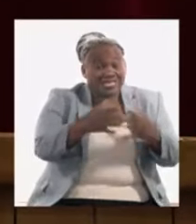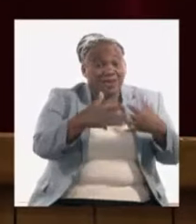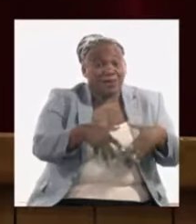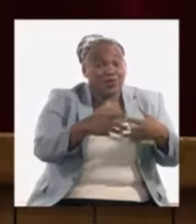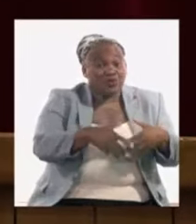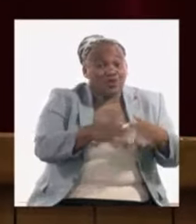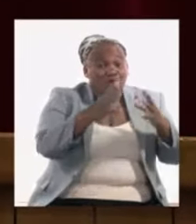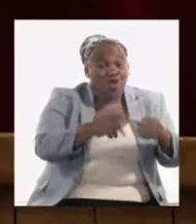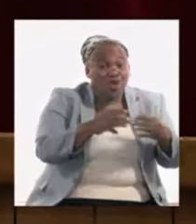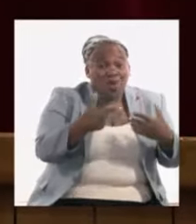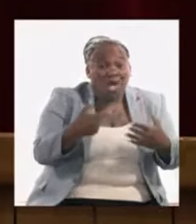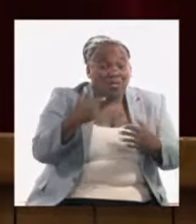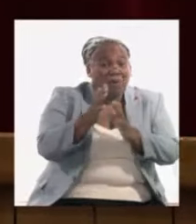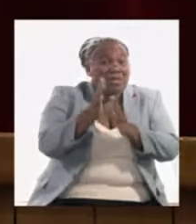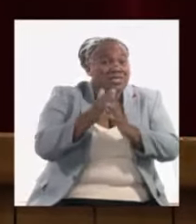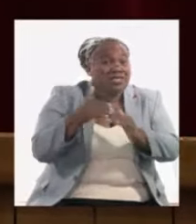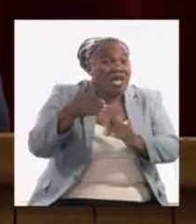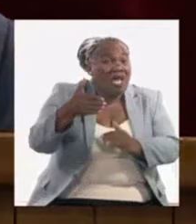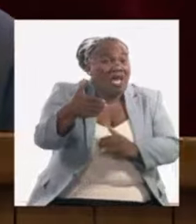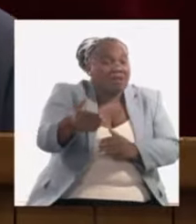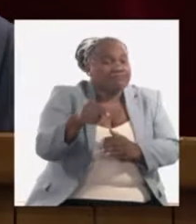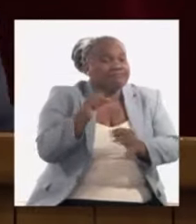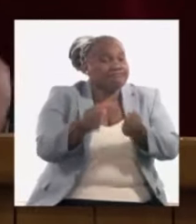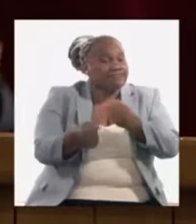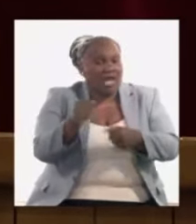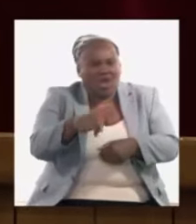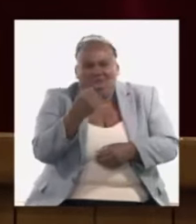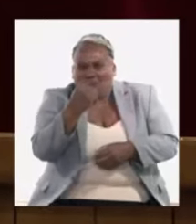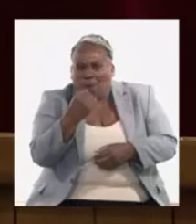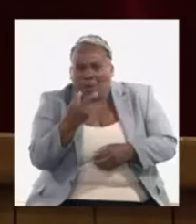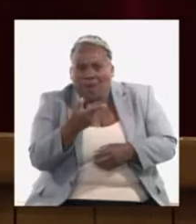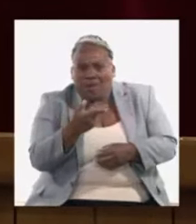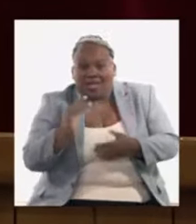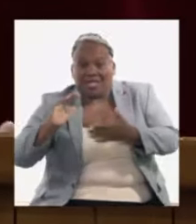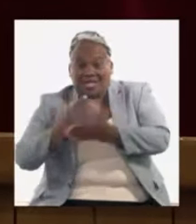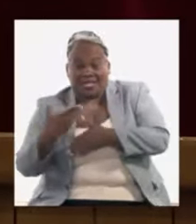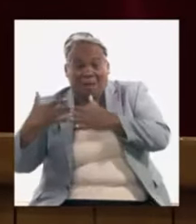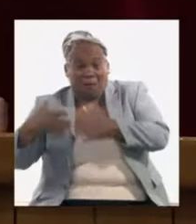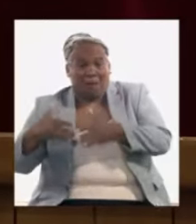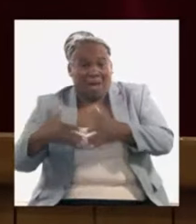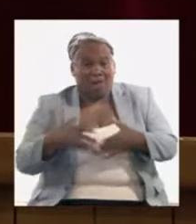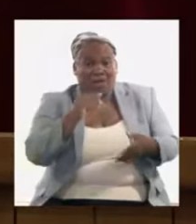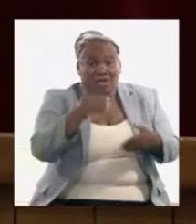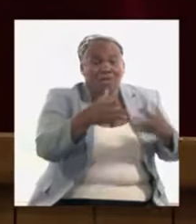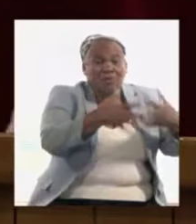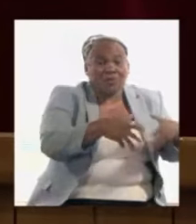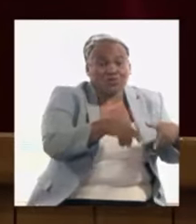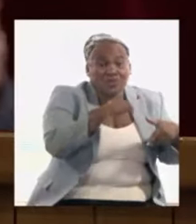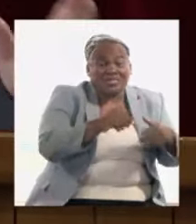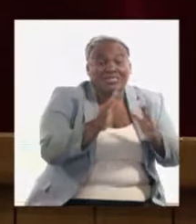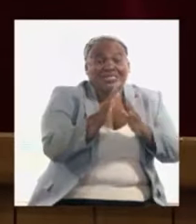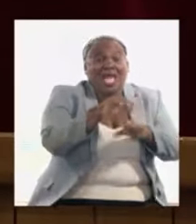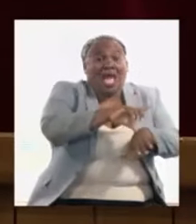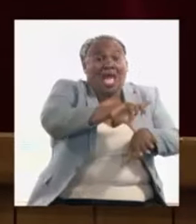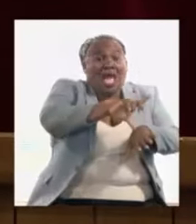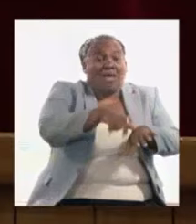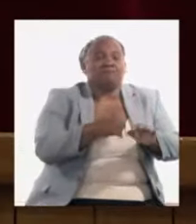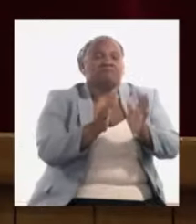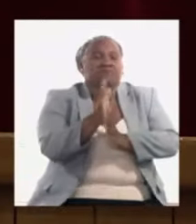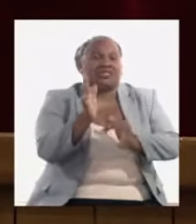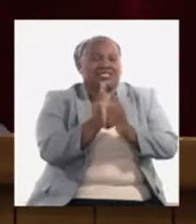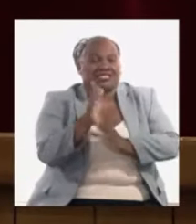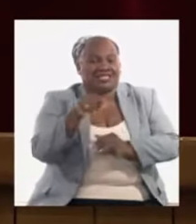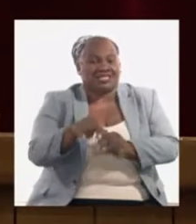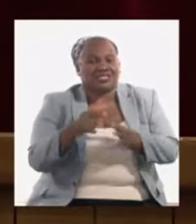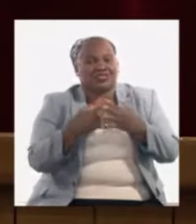comemos ahora o sea hay que manejar eso de alguna manera con el déficit de visa que tiene el país pero es un desafío que tenemos que